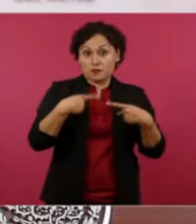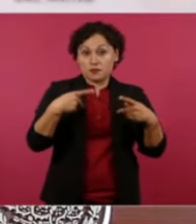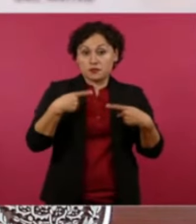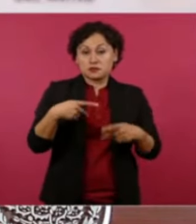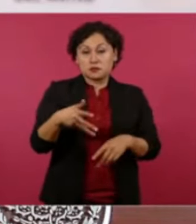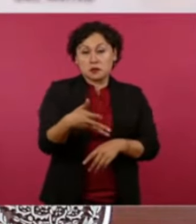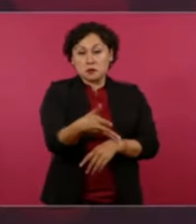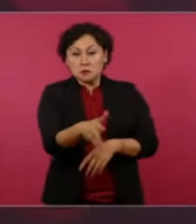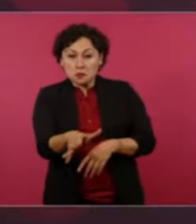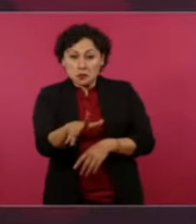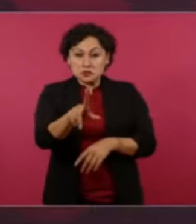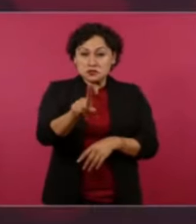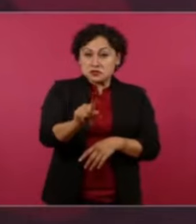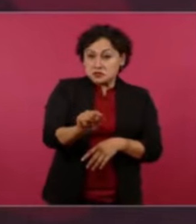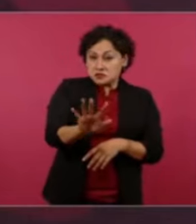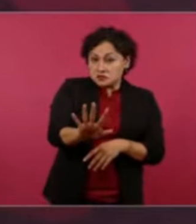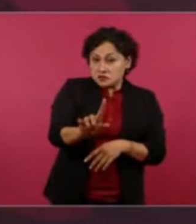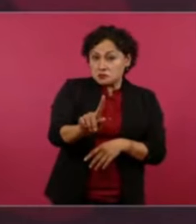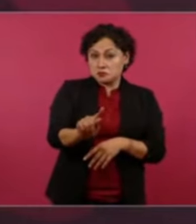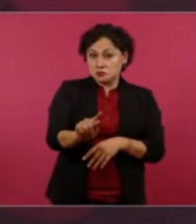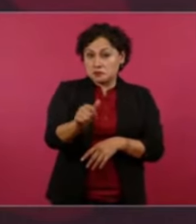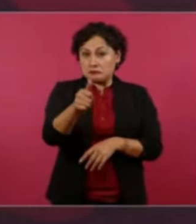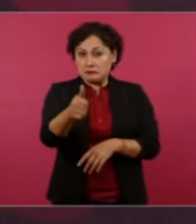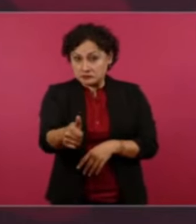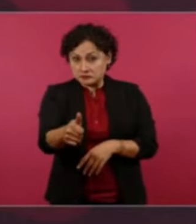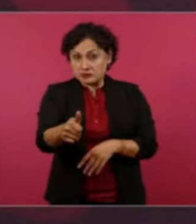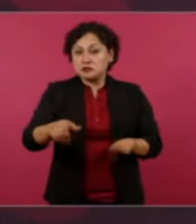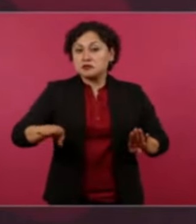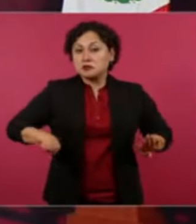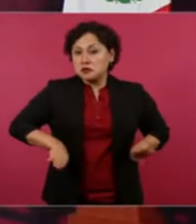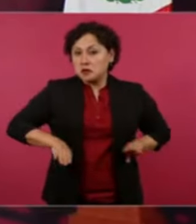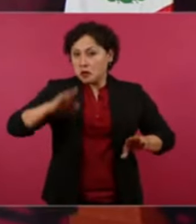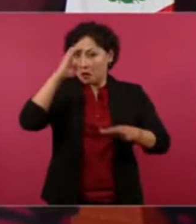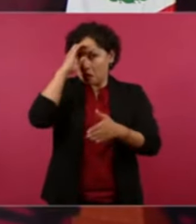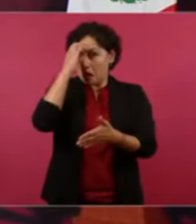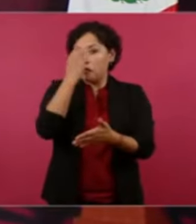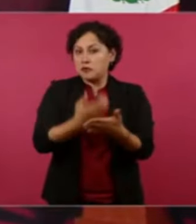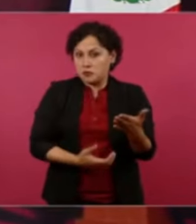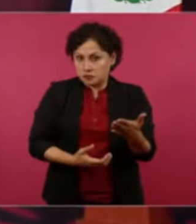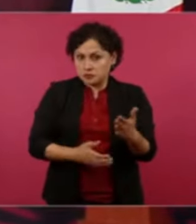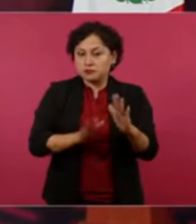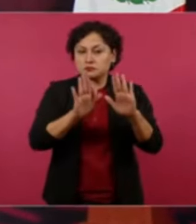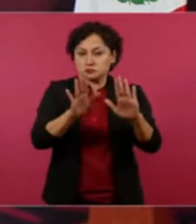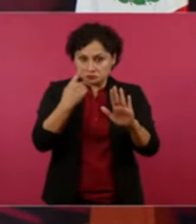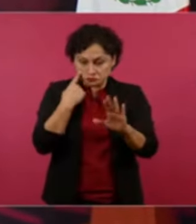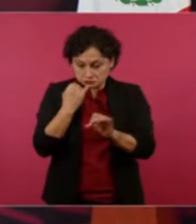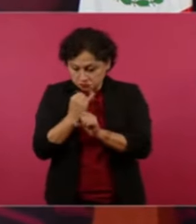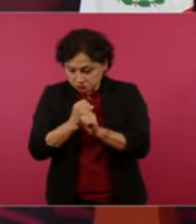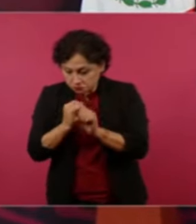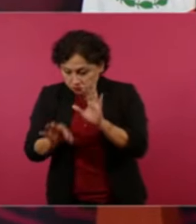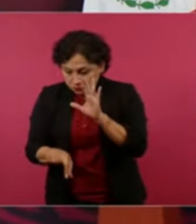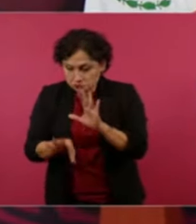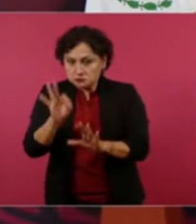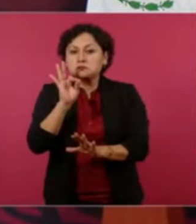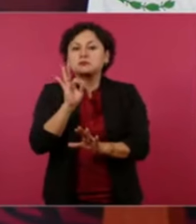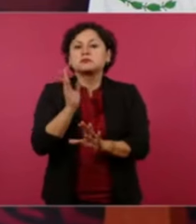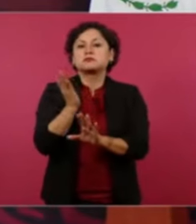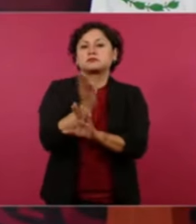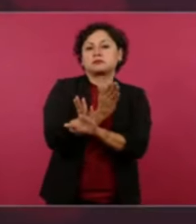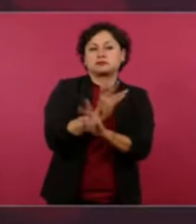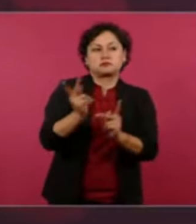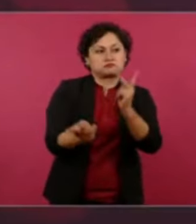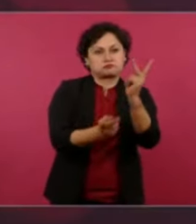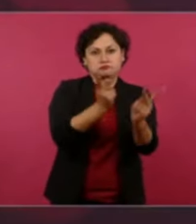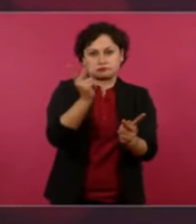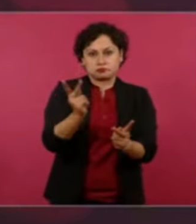y ahorita lo vemos de acuerdo al último censo y hay evangélicos y hay de